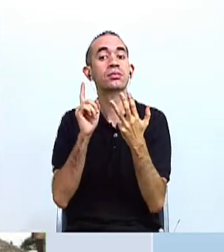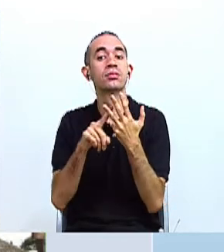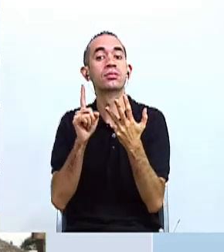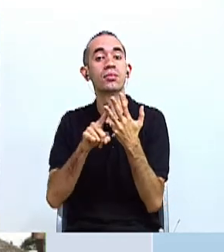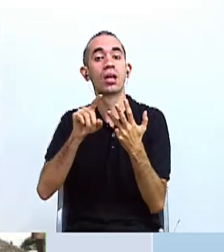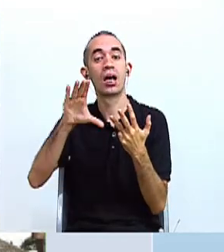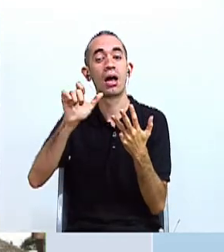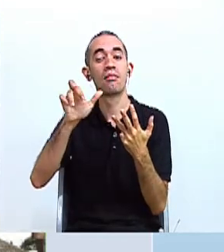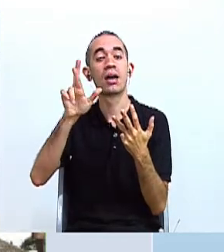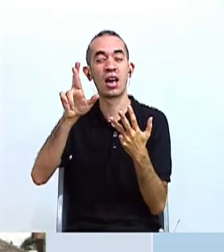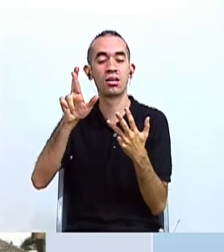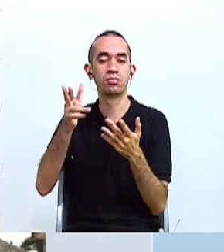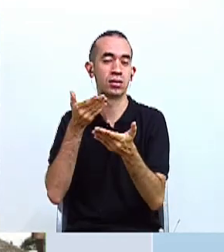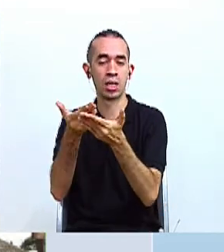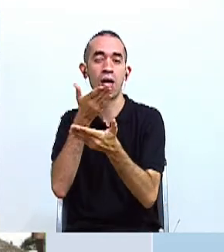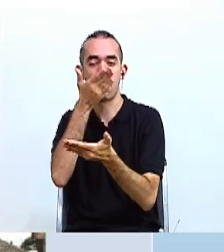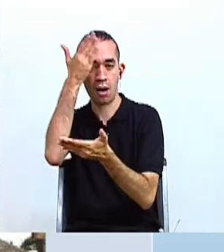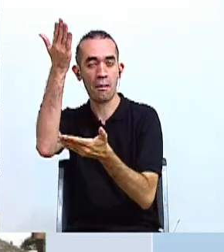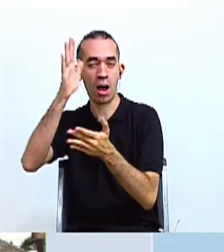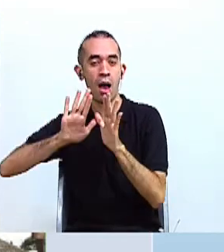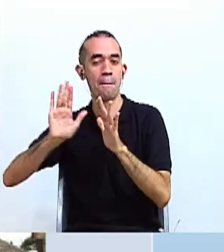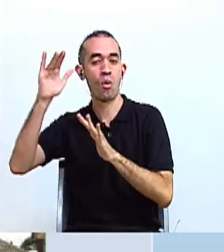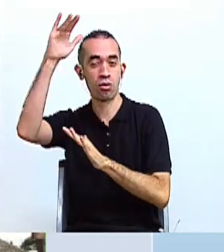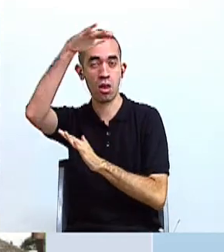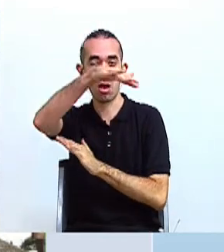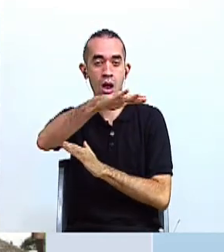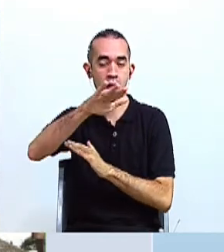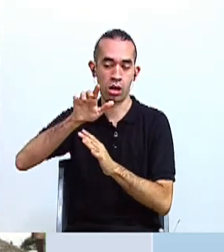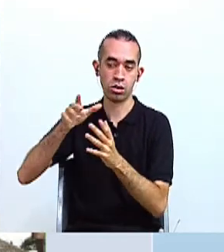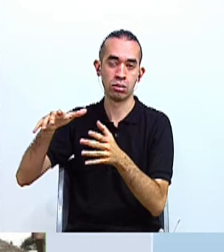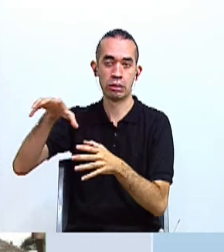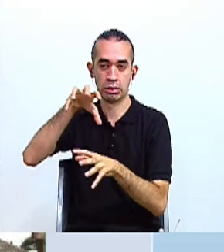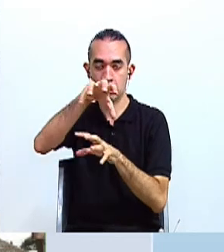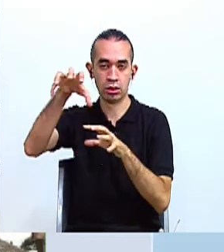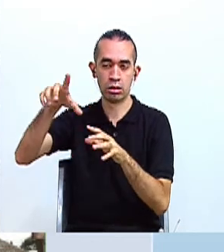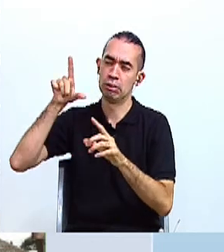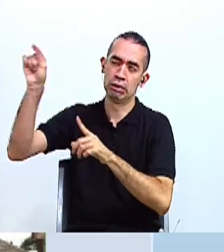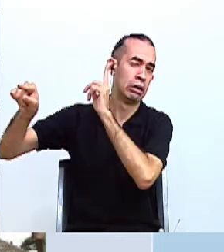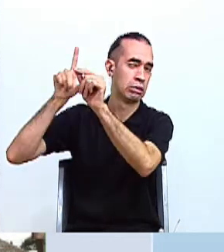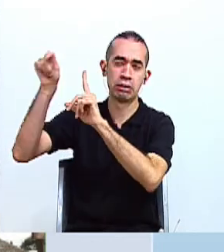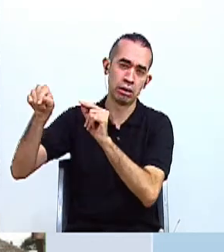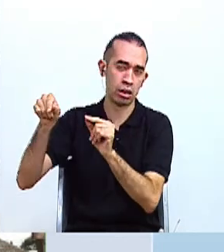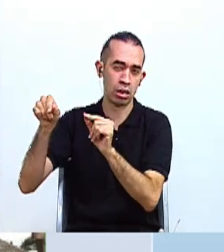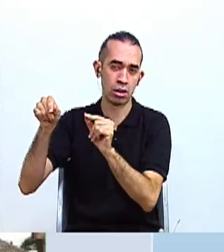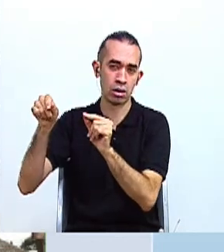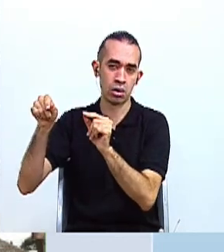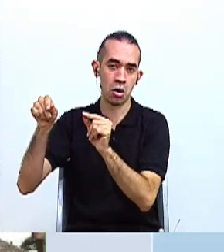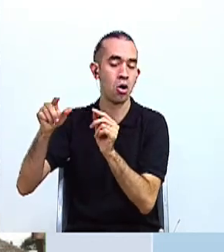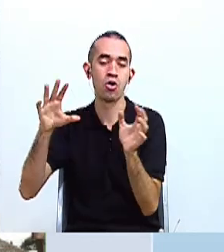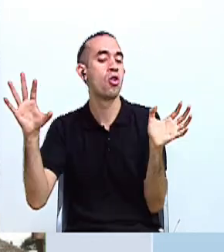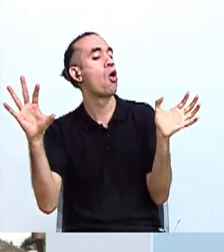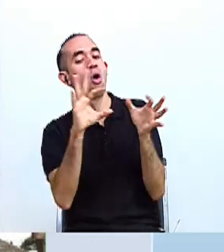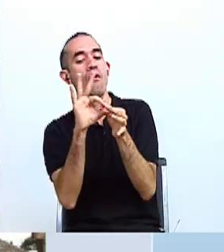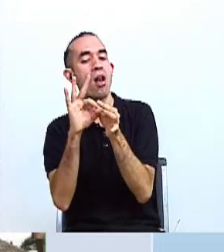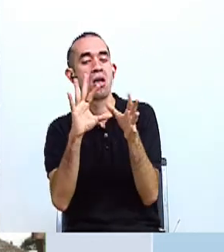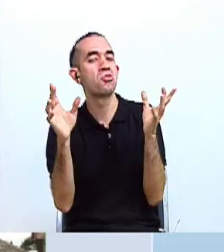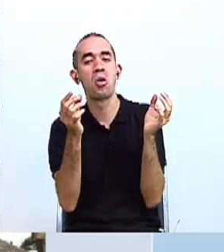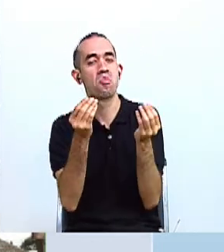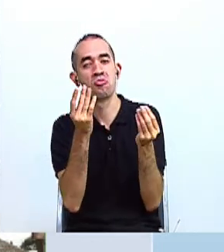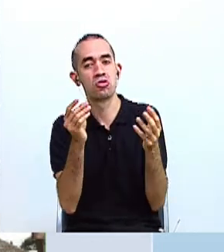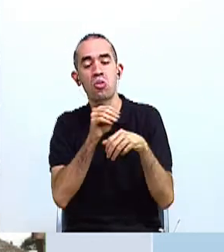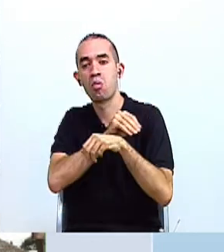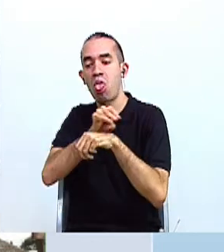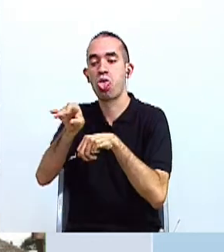Cabécares, habitantes de la zona montañosa de Talamanca, en regiones aisladas, menos expuesta al dominio y que